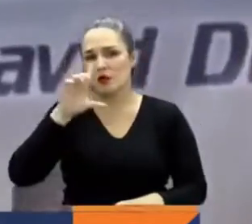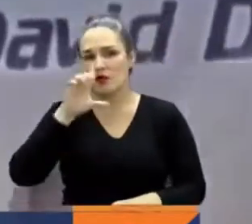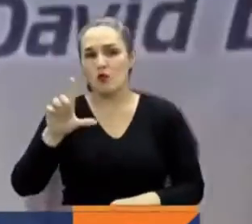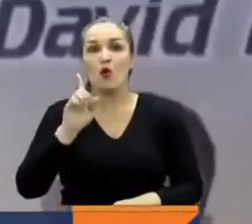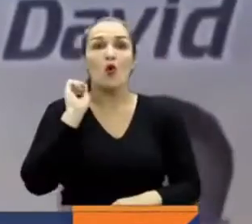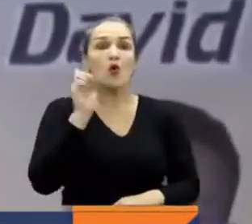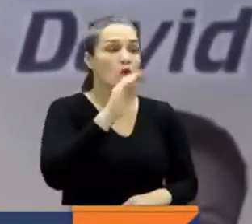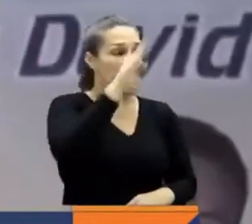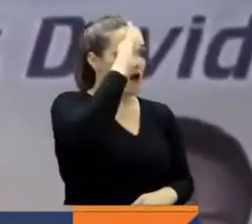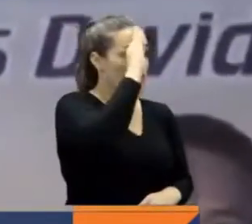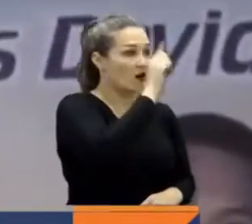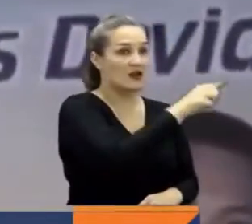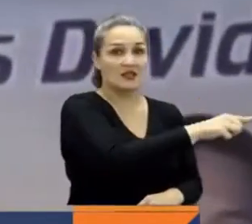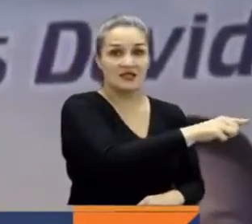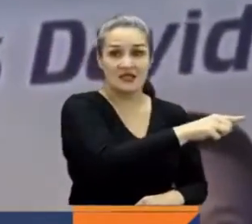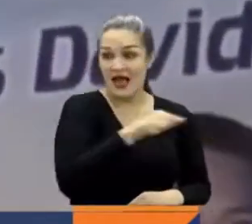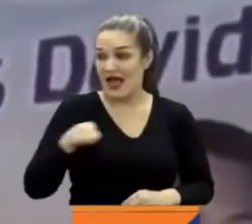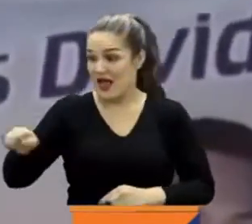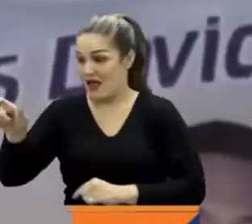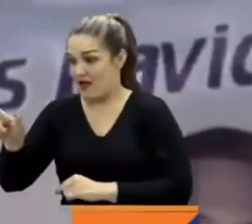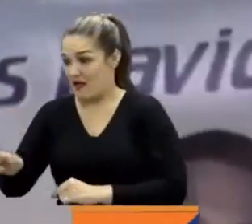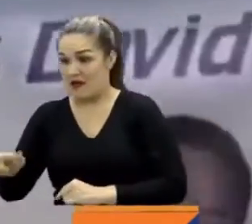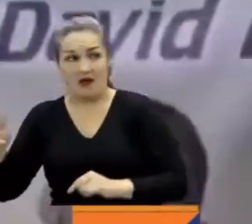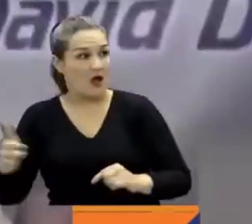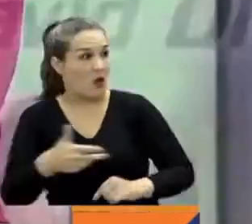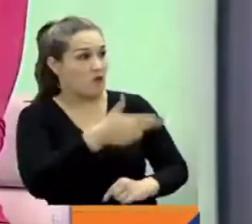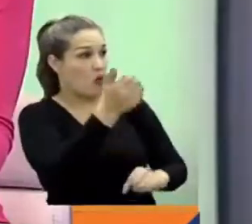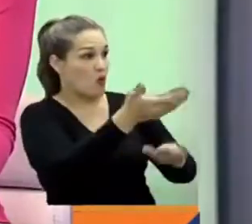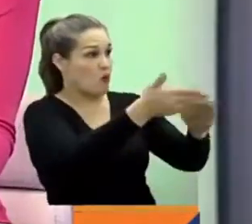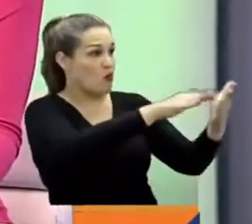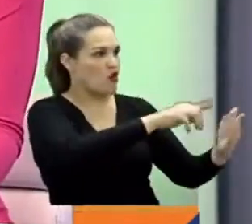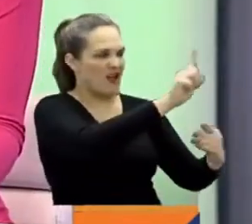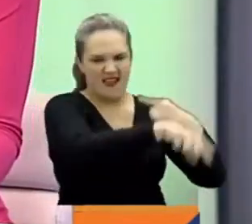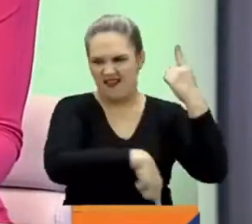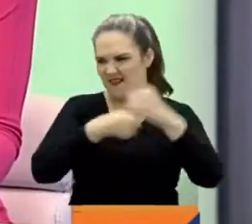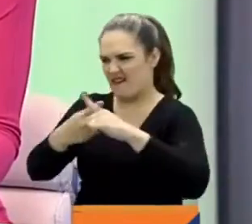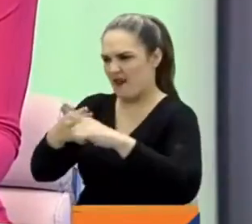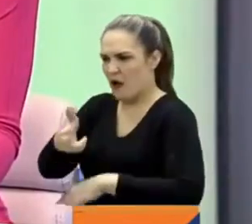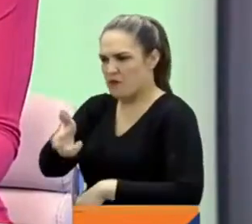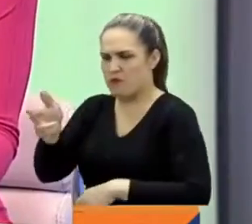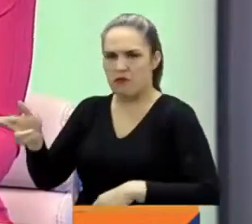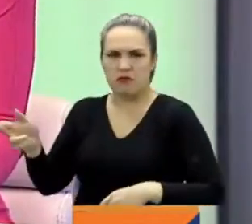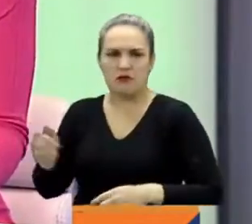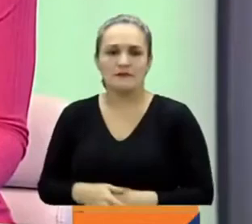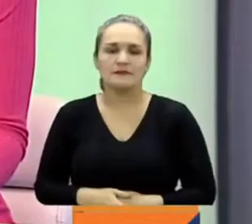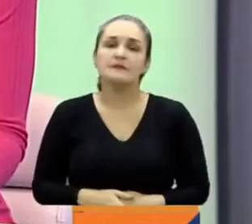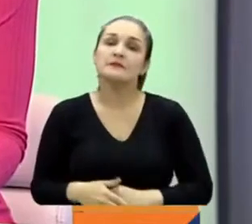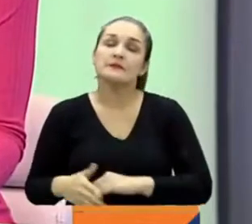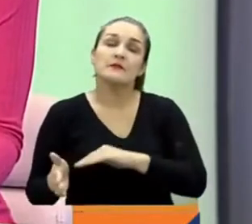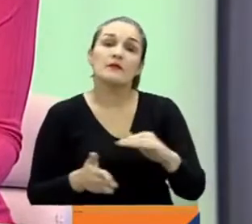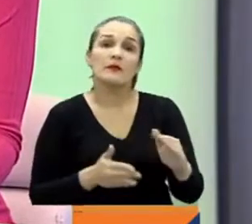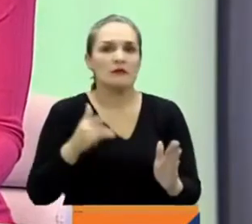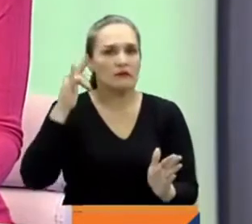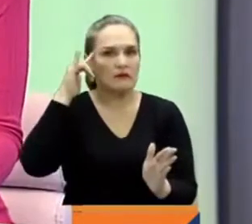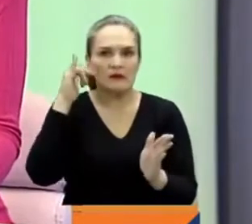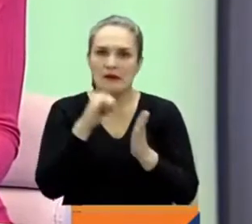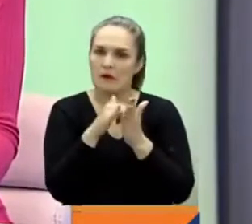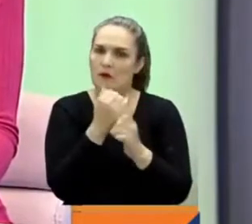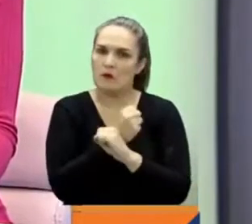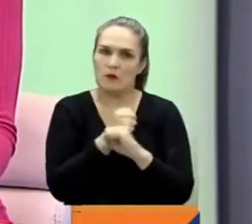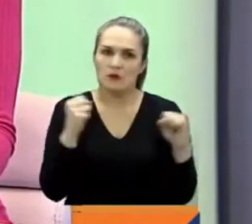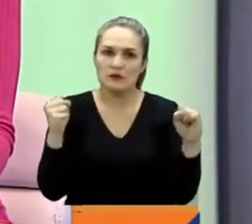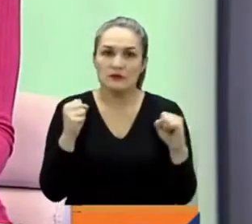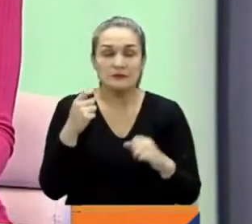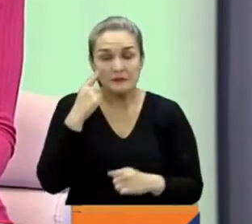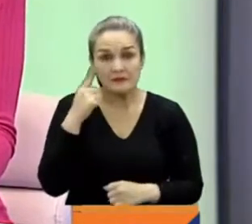reaccionara al homicidio de su compañero en una panadería. Y de no creer, así se encuentran los habitantes del barrio Siloe de la